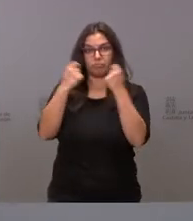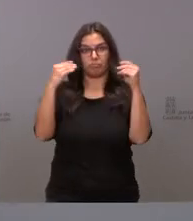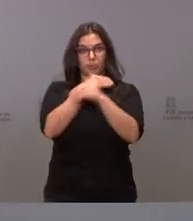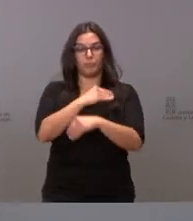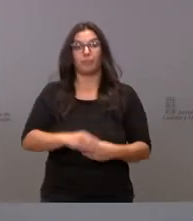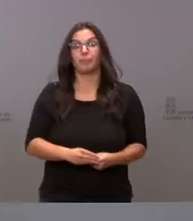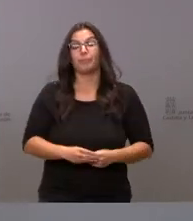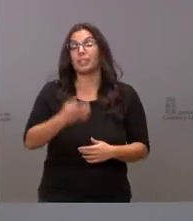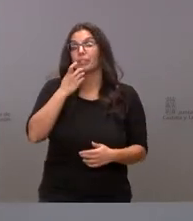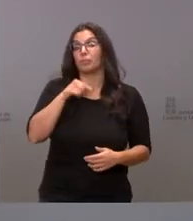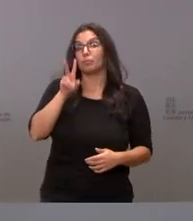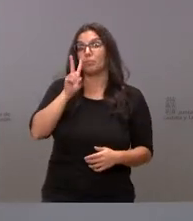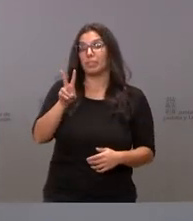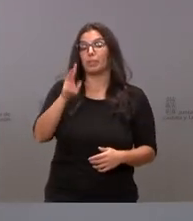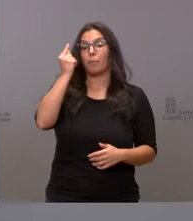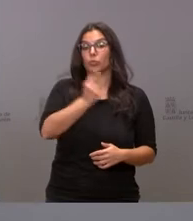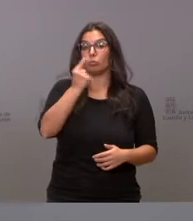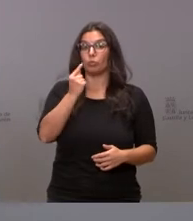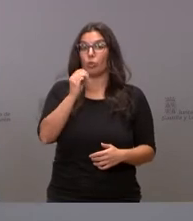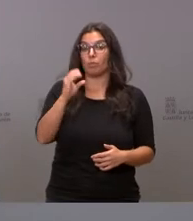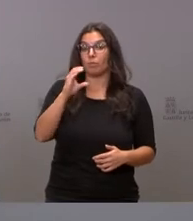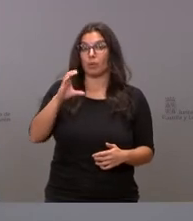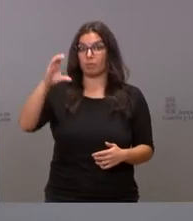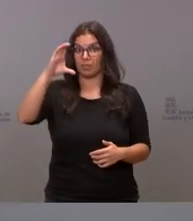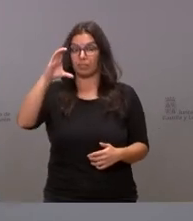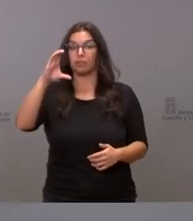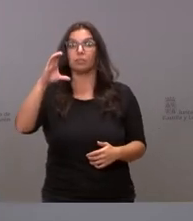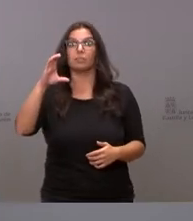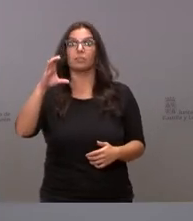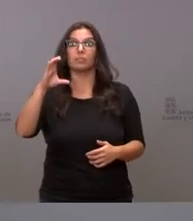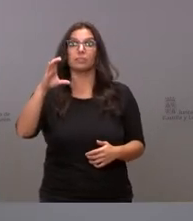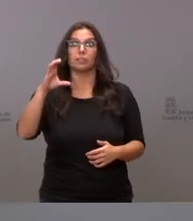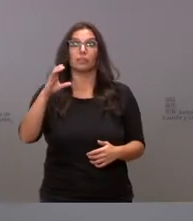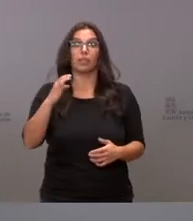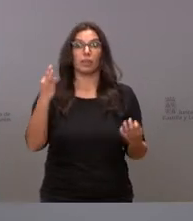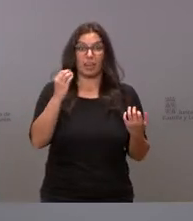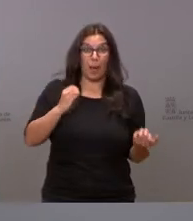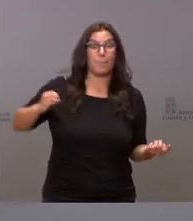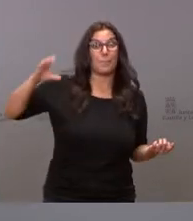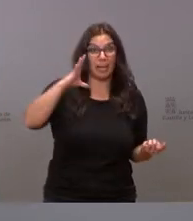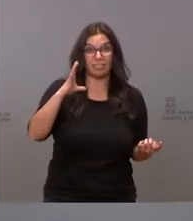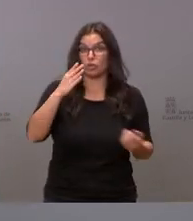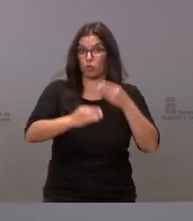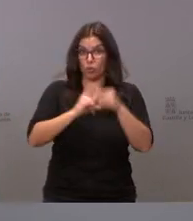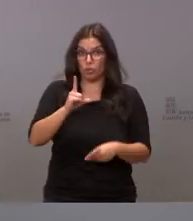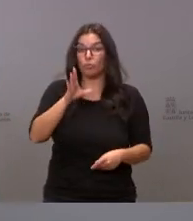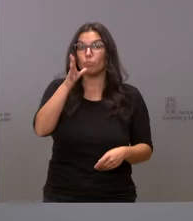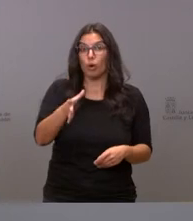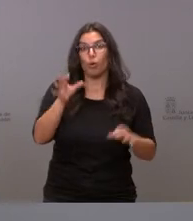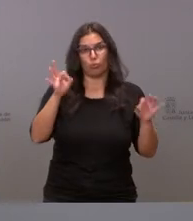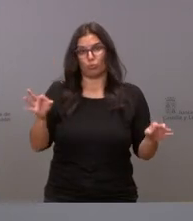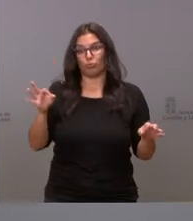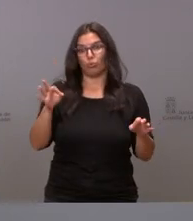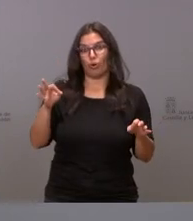crece el presupuesto y los motivos por los que hubiera podido crecer más y no ha crecido más sería ese acaso justo todo lo contrario